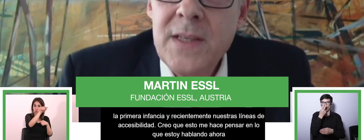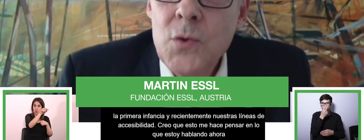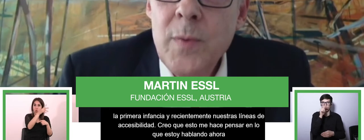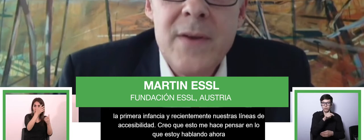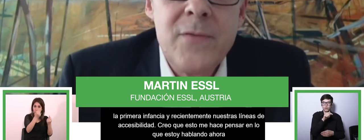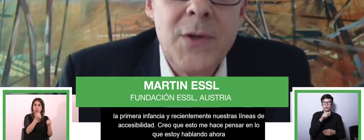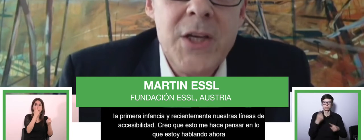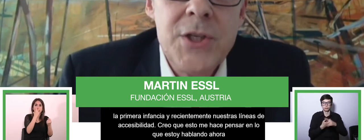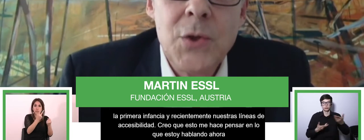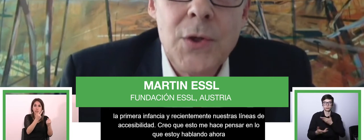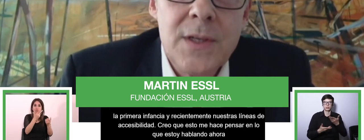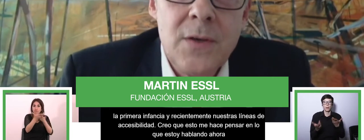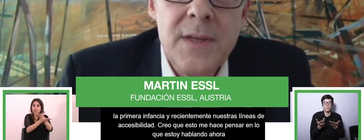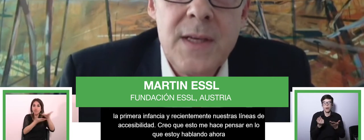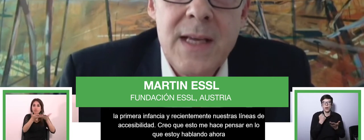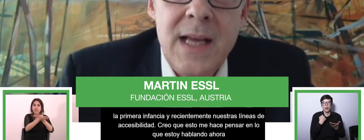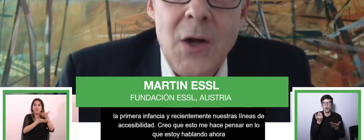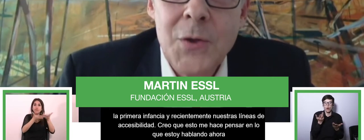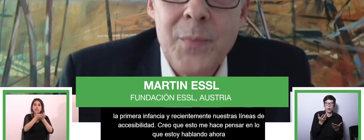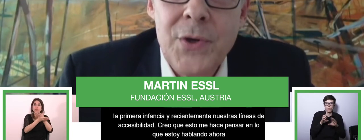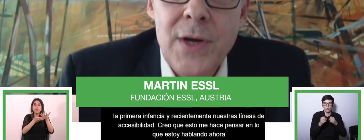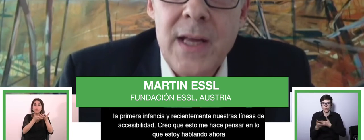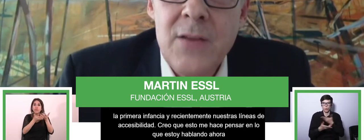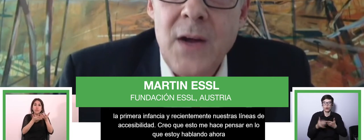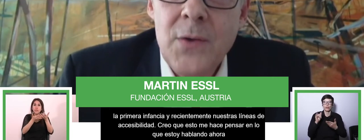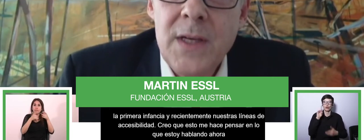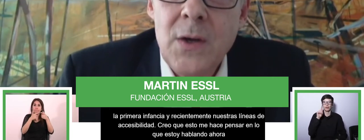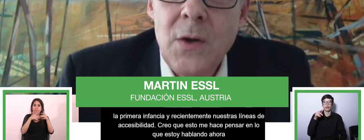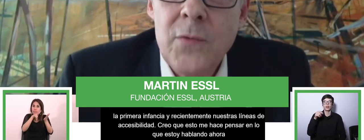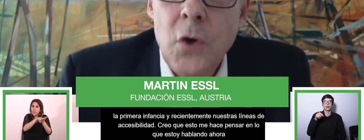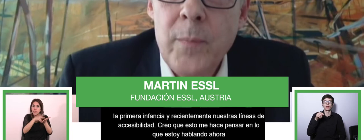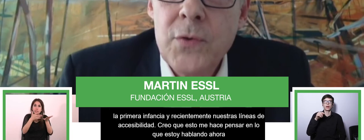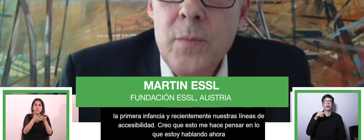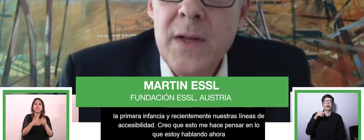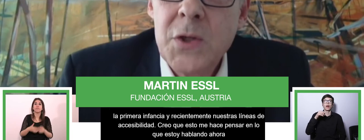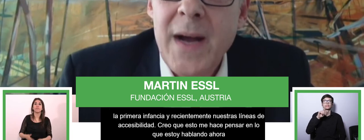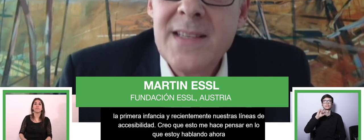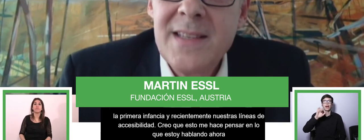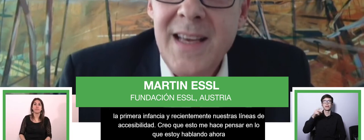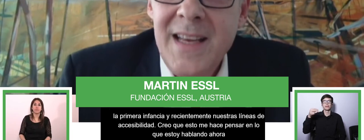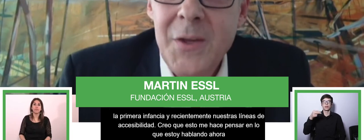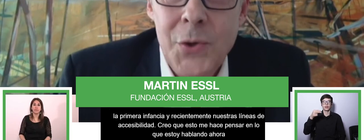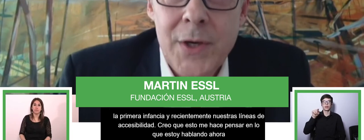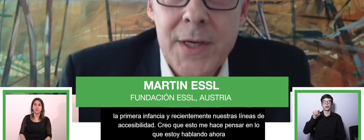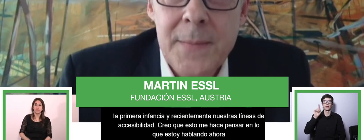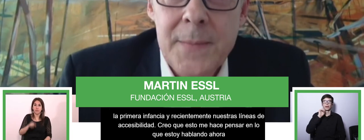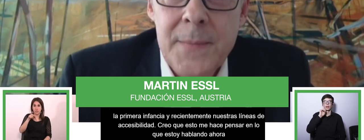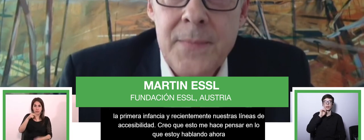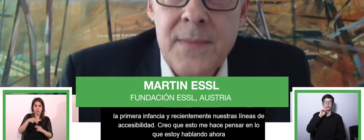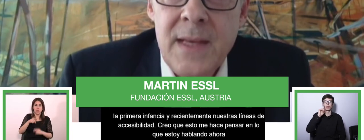Sallé, presidenta de la Fundación Descúbreme, hija del empresario y fundador de Corp Group,